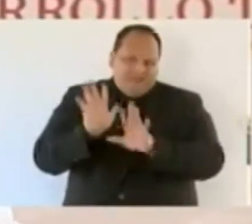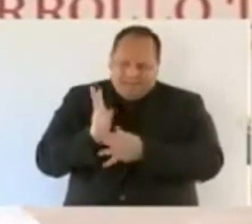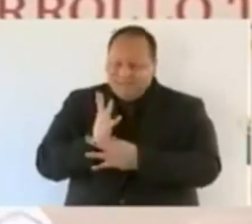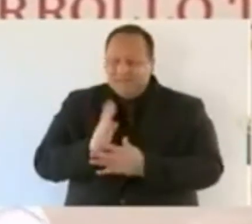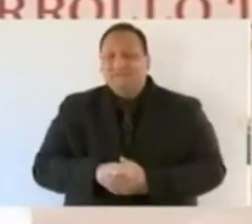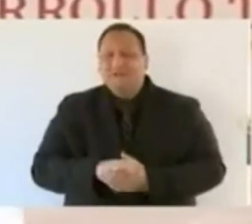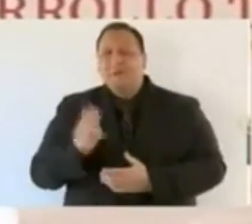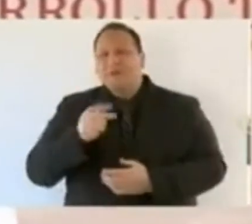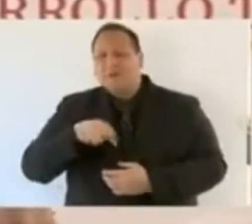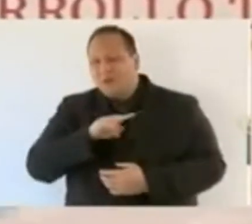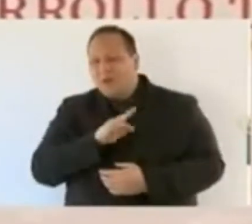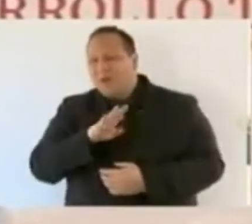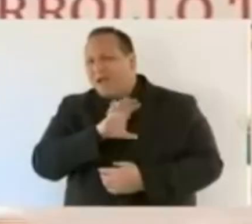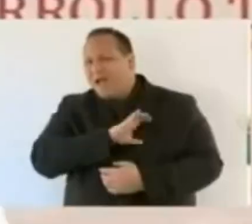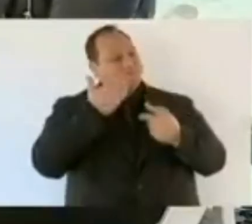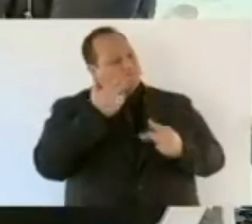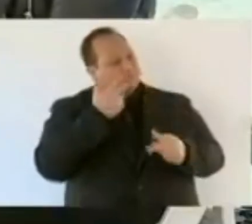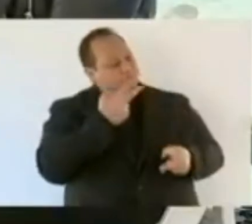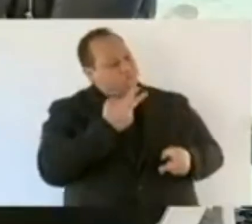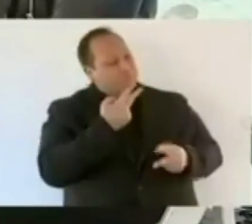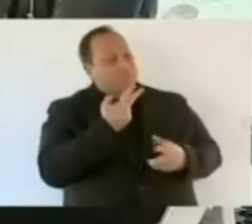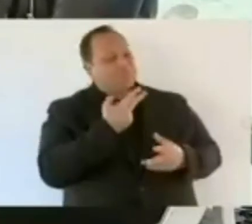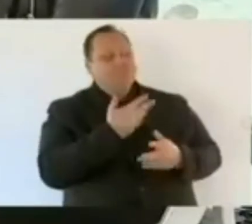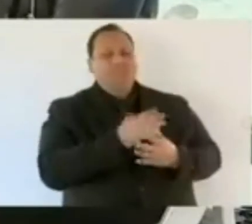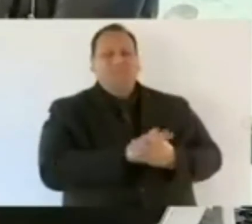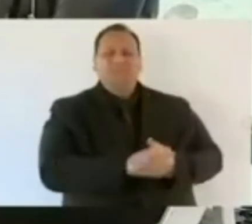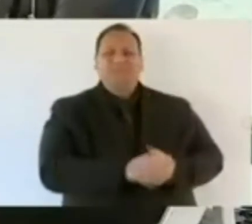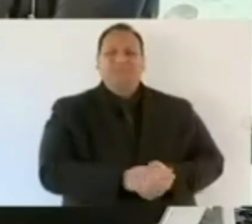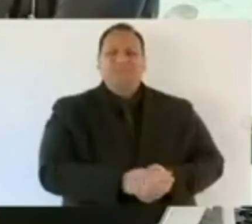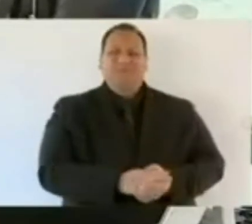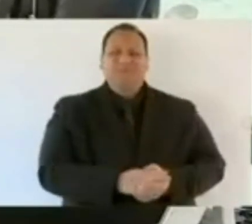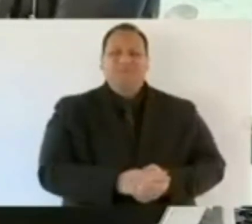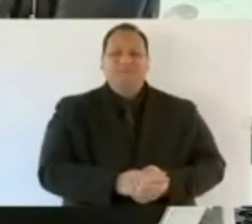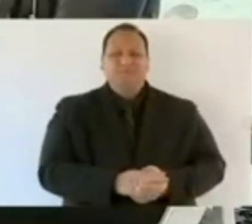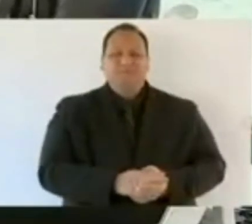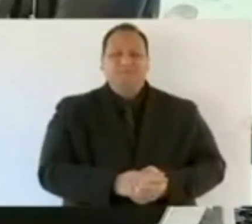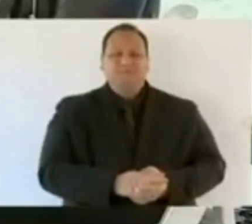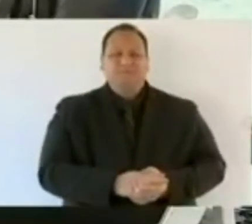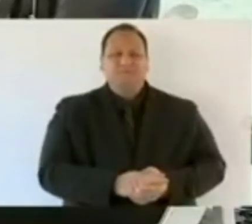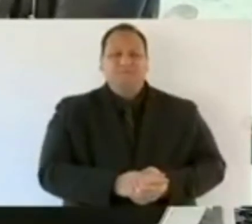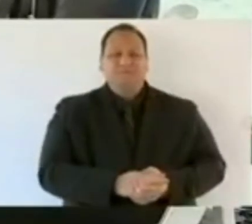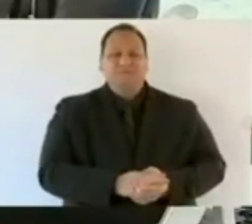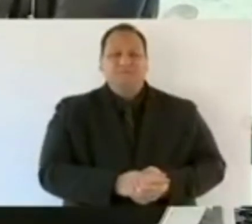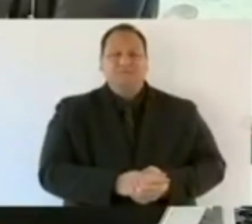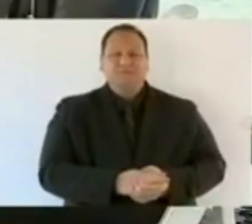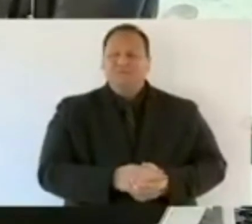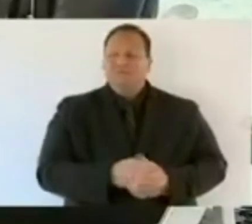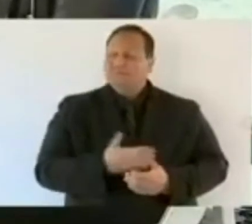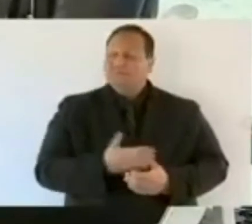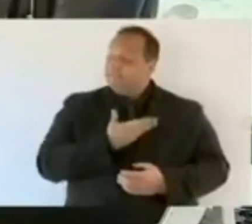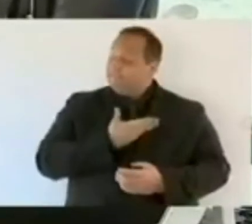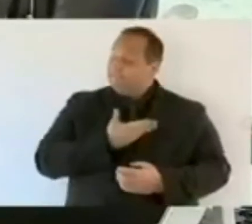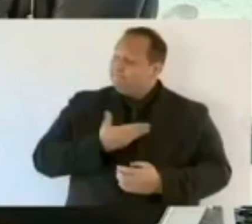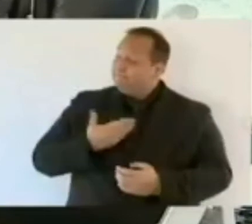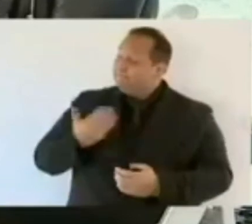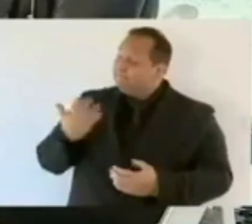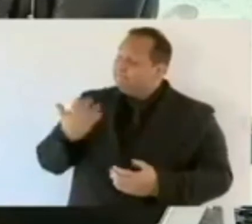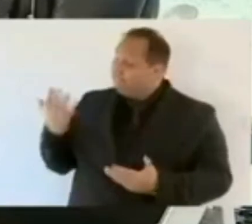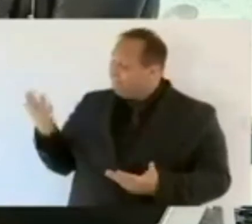la queremos mucho, aquí está mi valedora. También quiero saludar afectuosamente al fiscal que nos acompaña y a nuestra